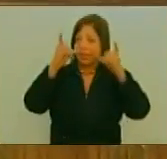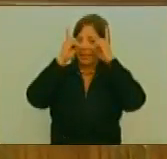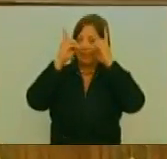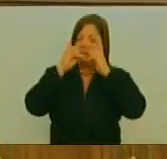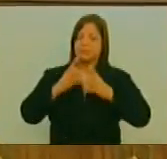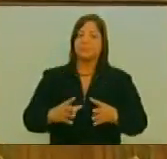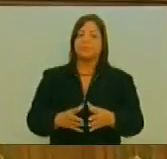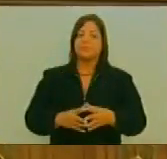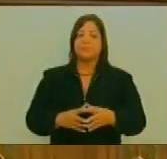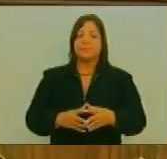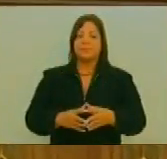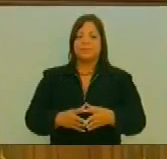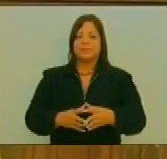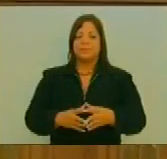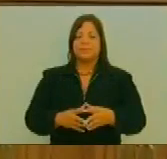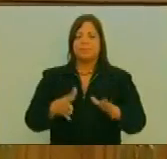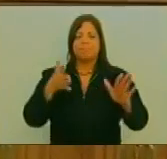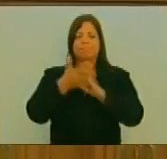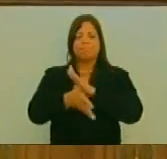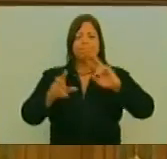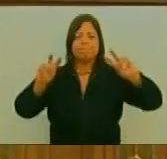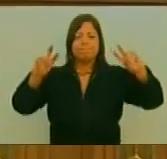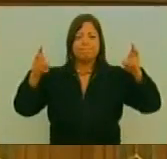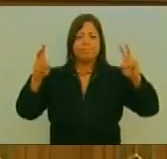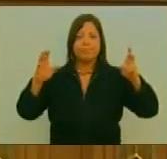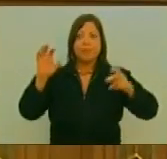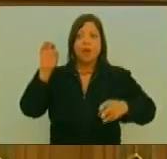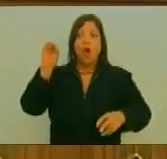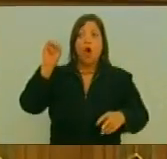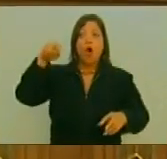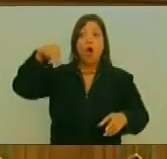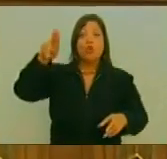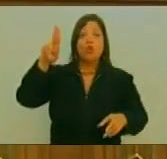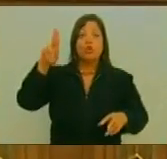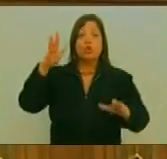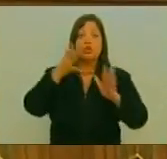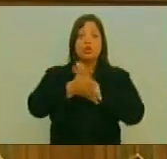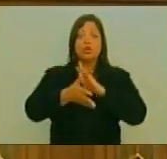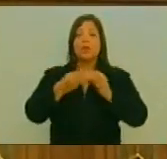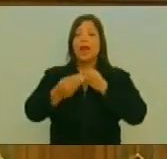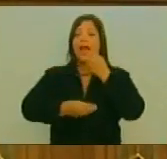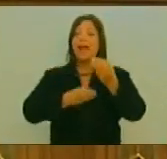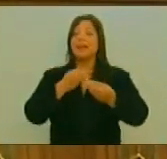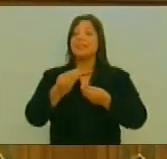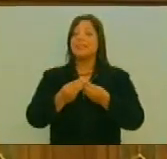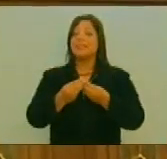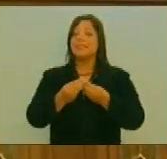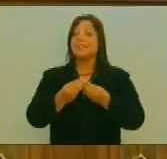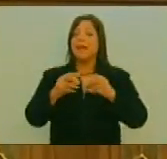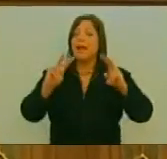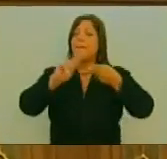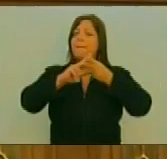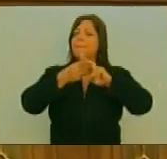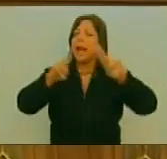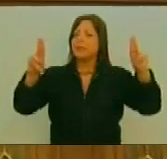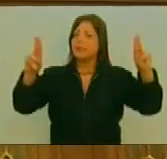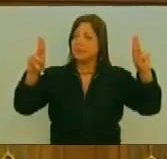La consideración Que Naciones Unidas Hace del Hortel Del tema Del la paz